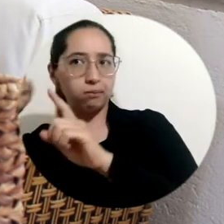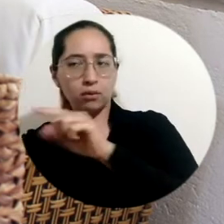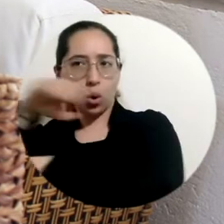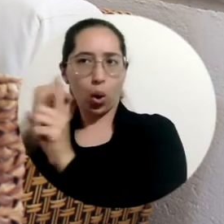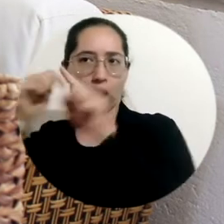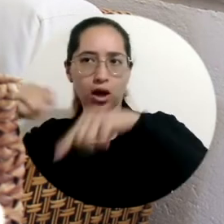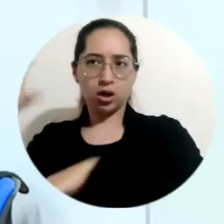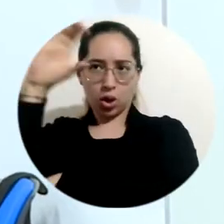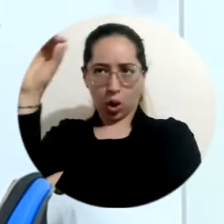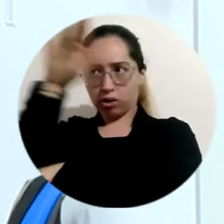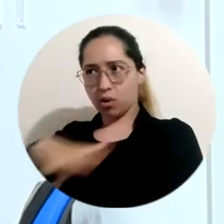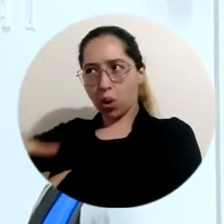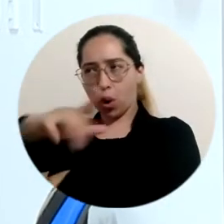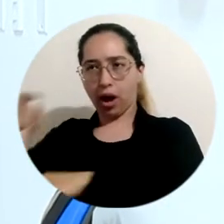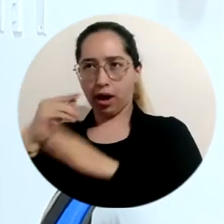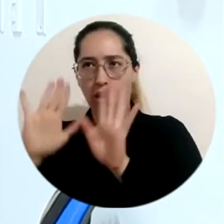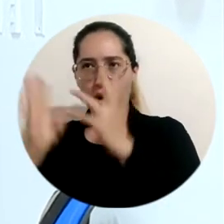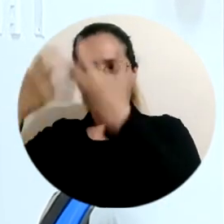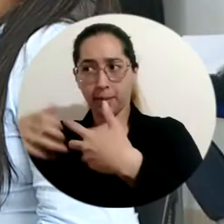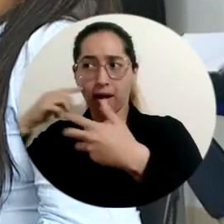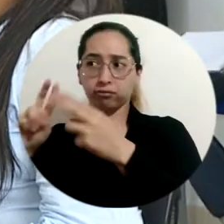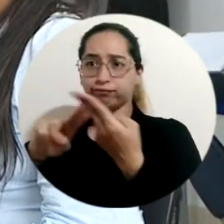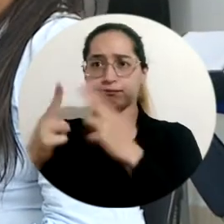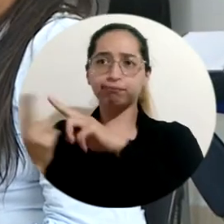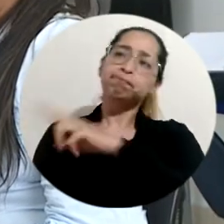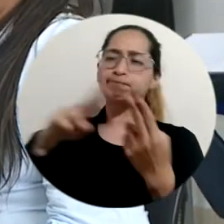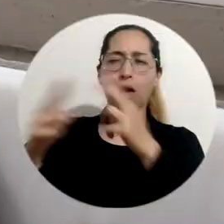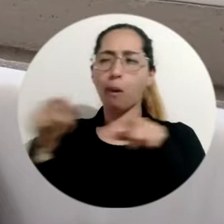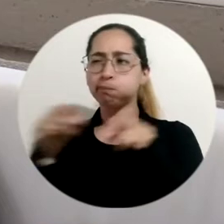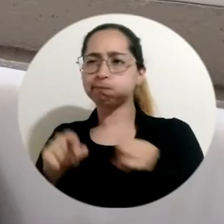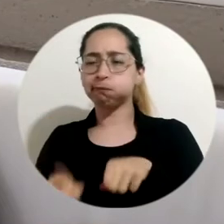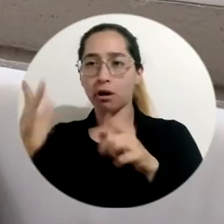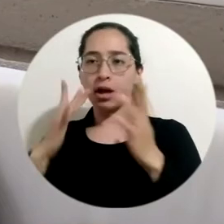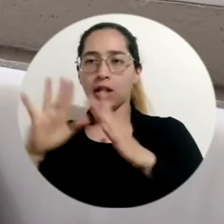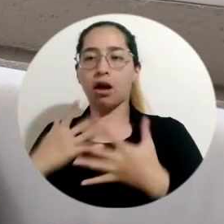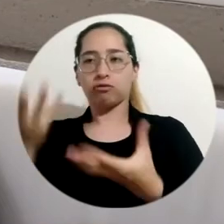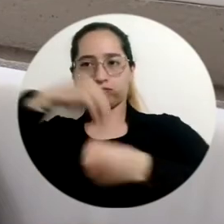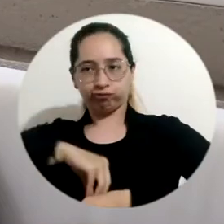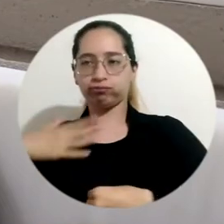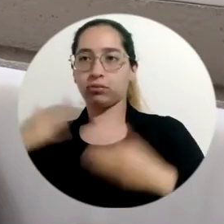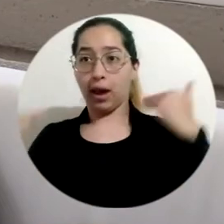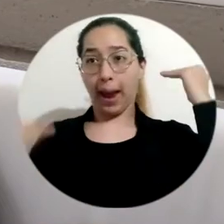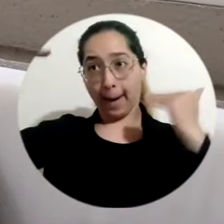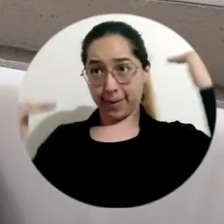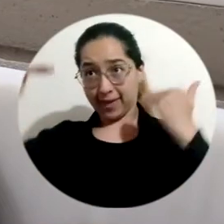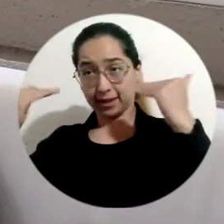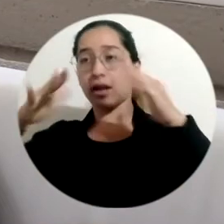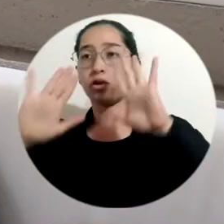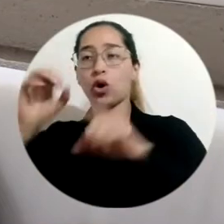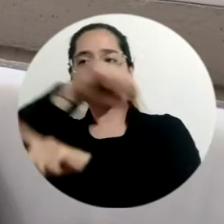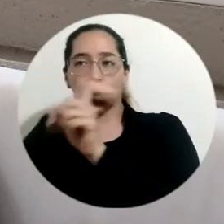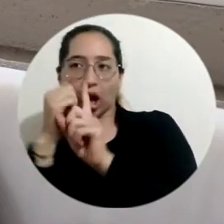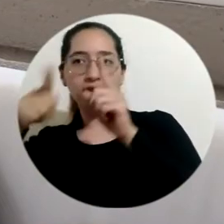empresarial de nuestro entorno. Hay cabida para todos los profesionales que quieran adquirir competencias gerenciales, empresariales,